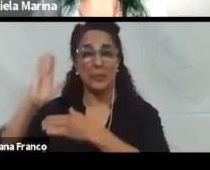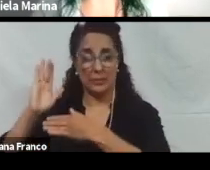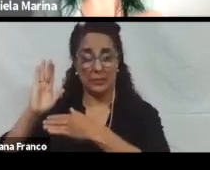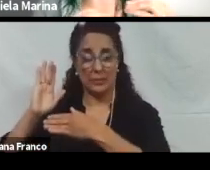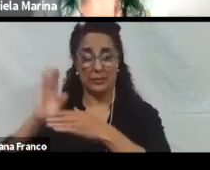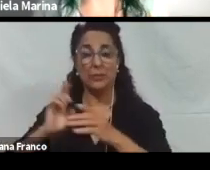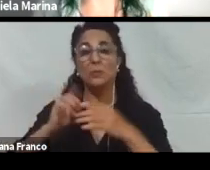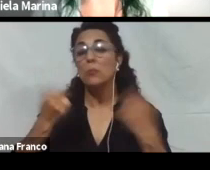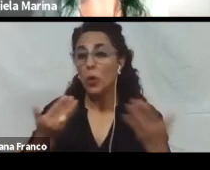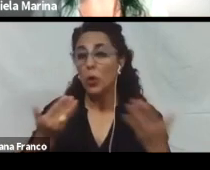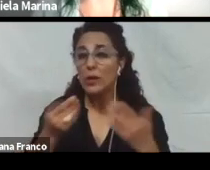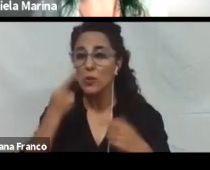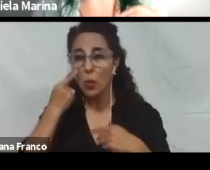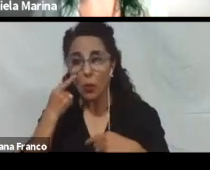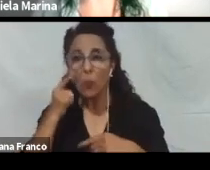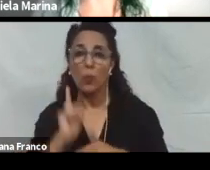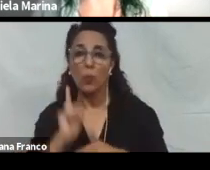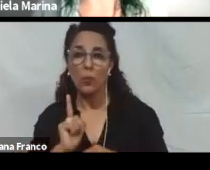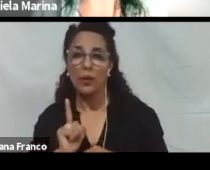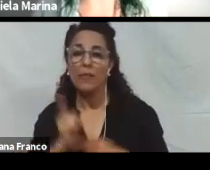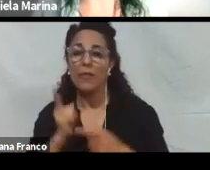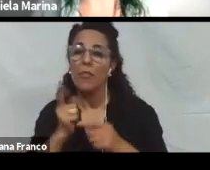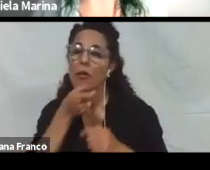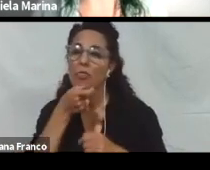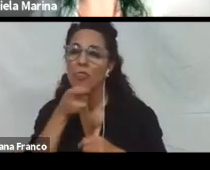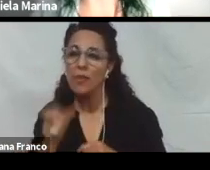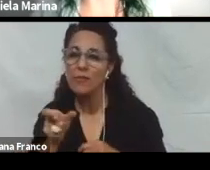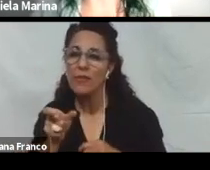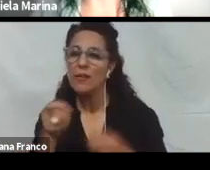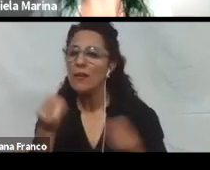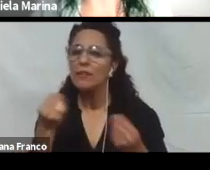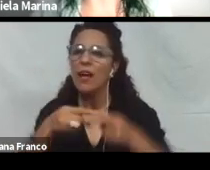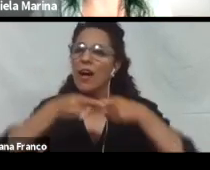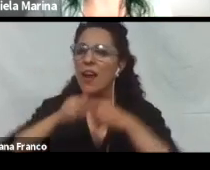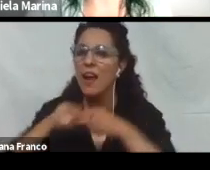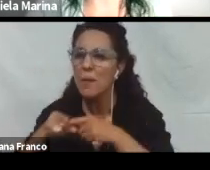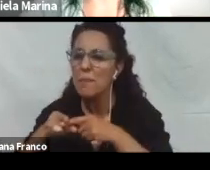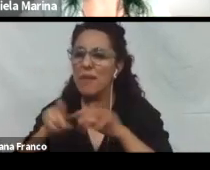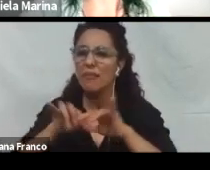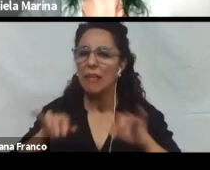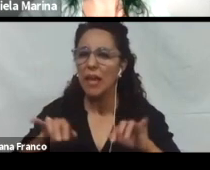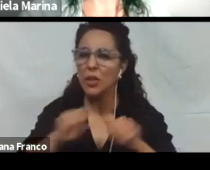debemos ser cuidadosos a la hora de definir con qué tecnologías vamos a trabajar.